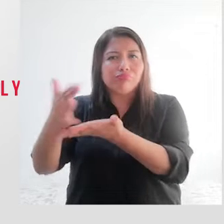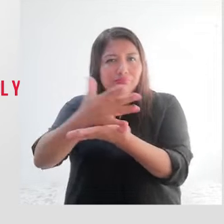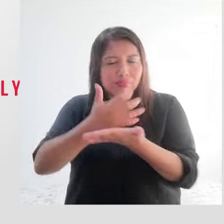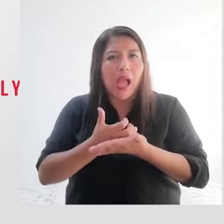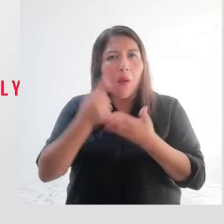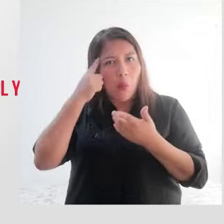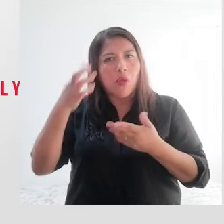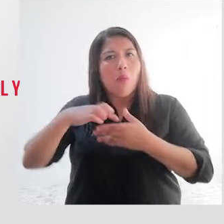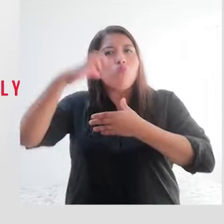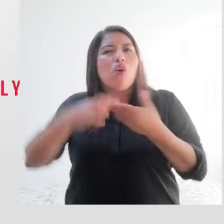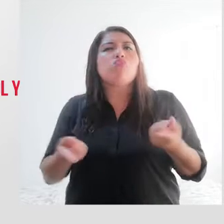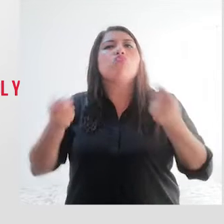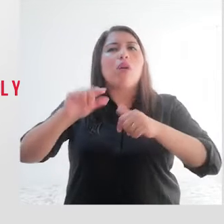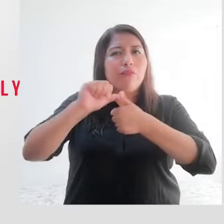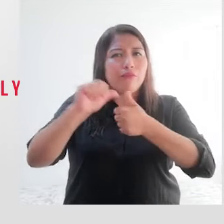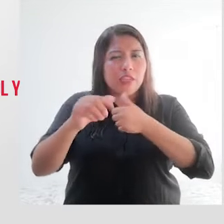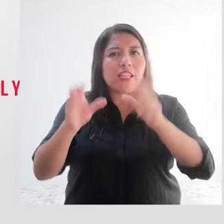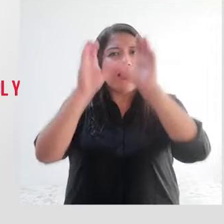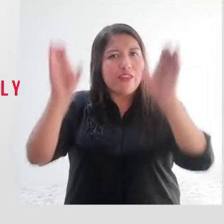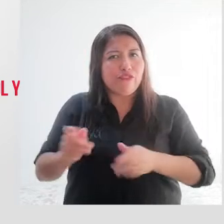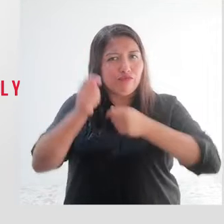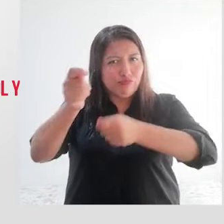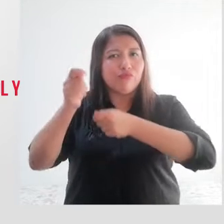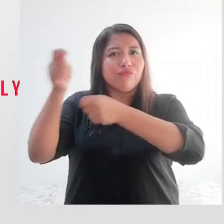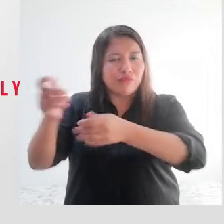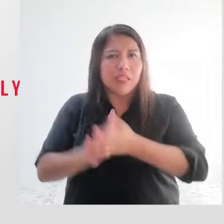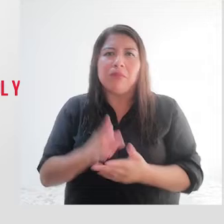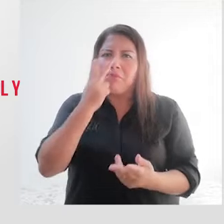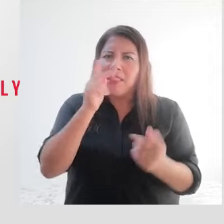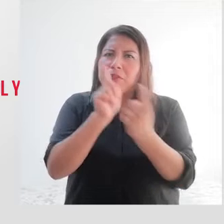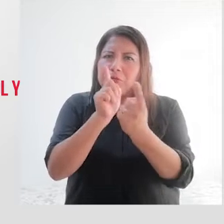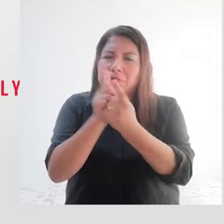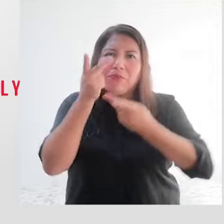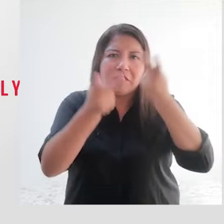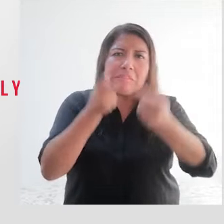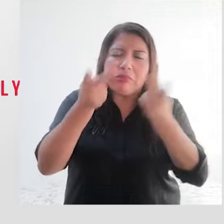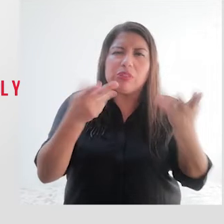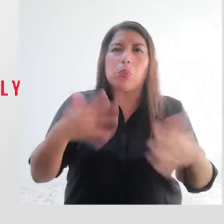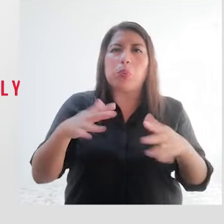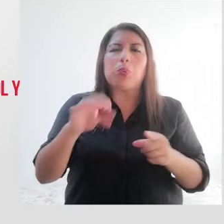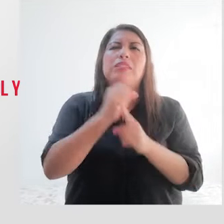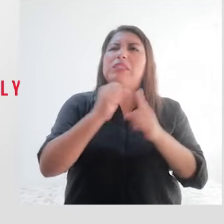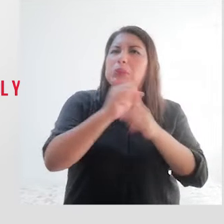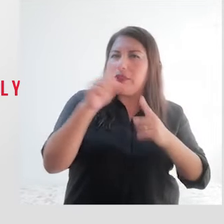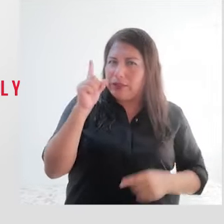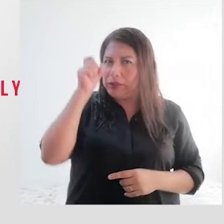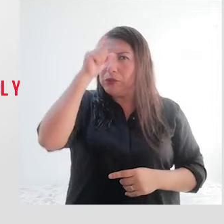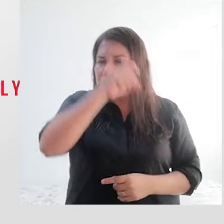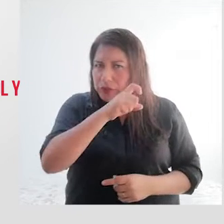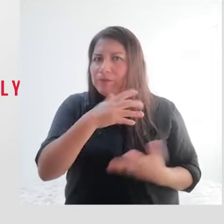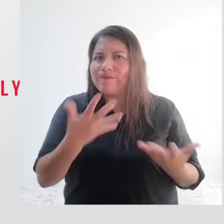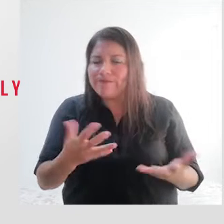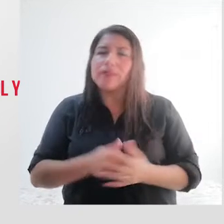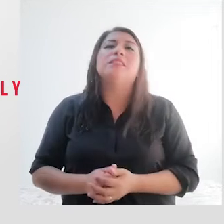proceso de certificación acelerado. Hemos identificado casos sociales y los hemos derivado a organizaciones que son nuestros